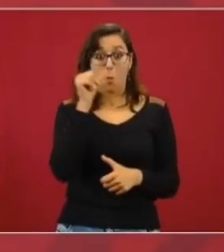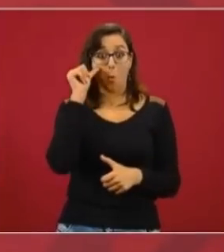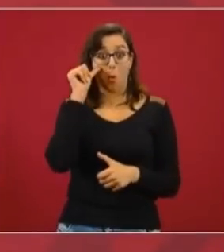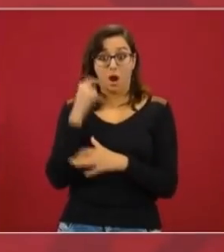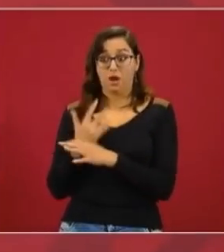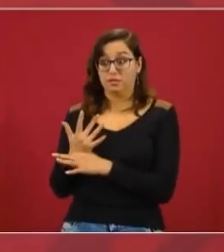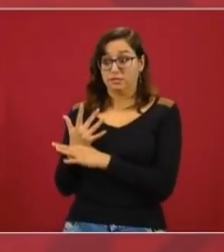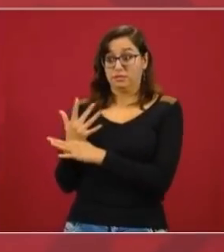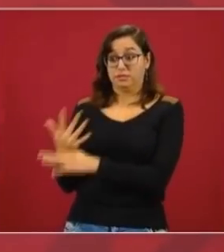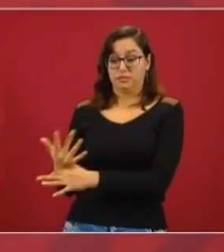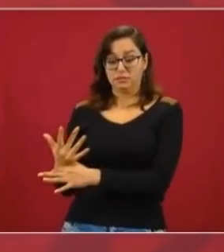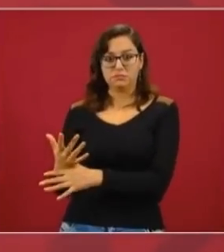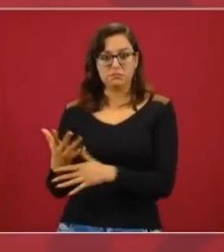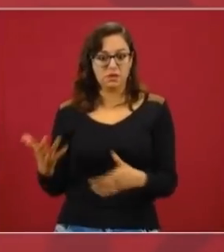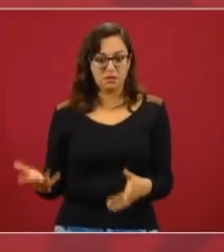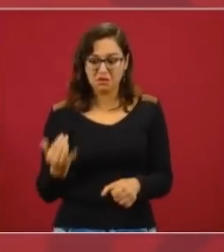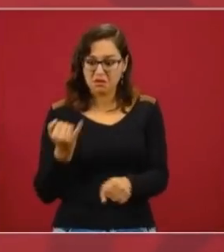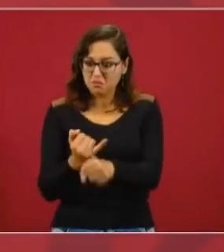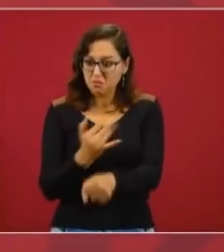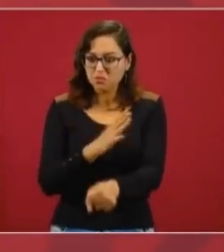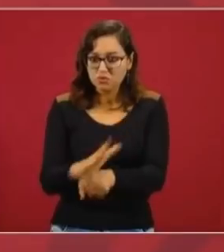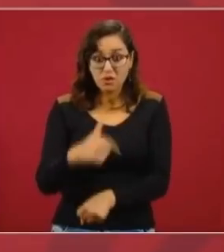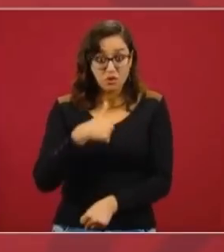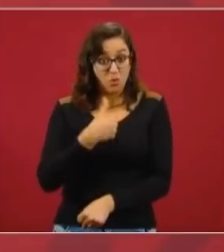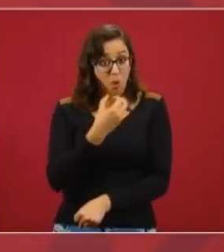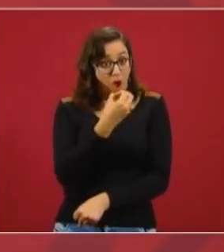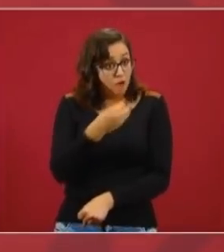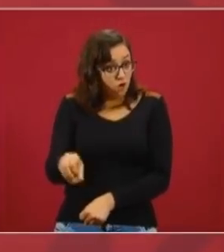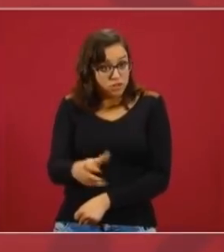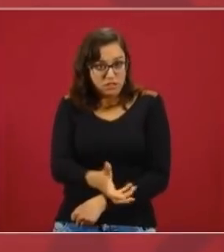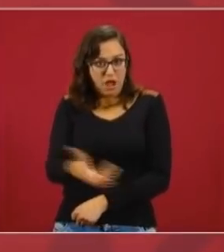de que nadie está obligado a lo imposible.